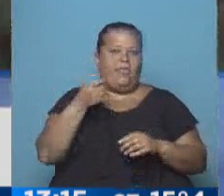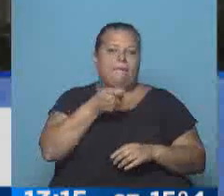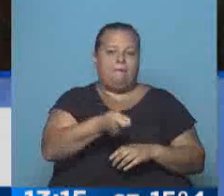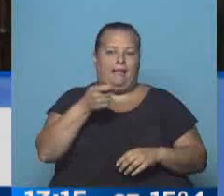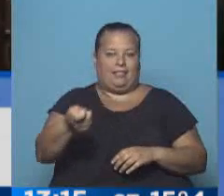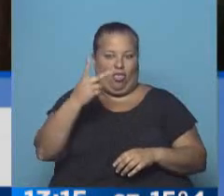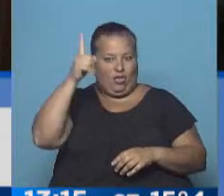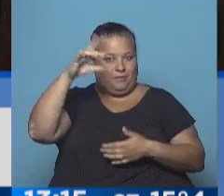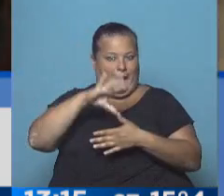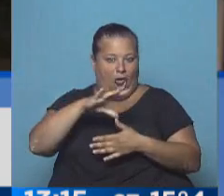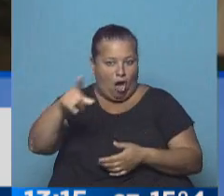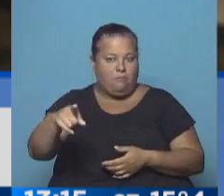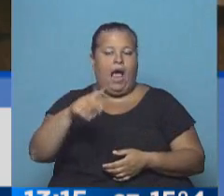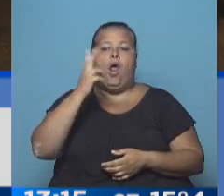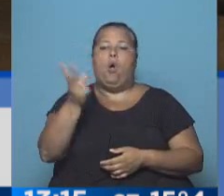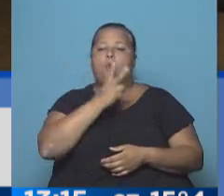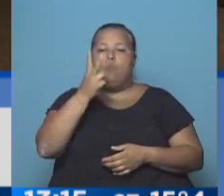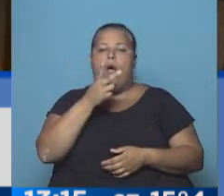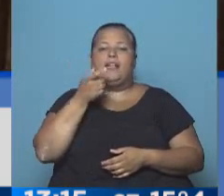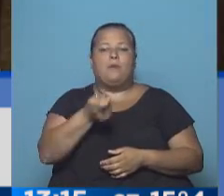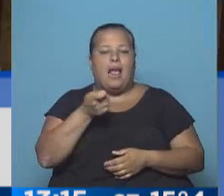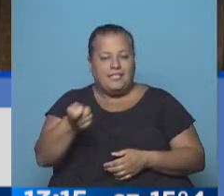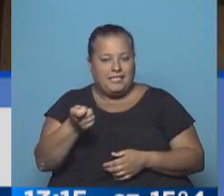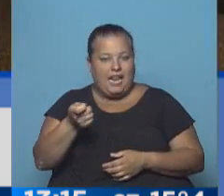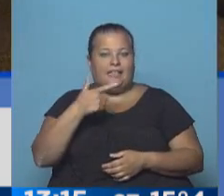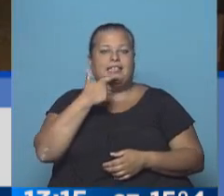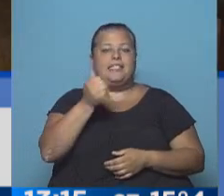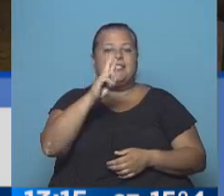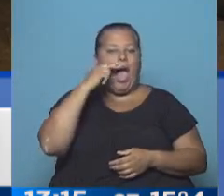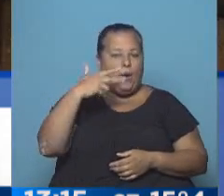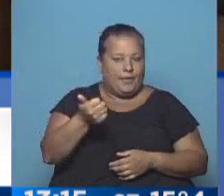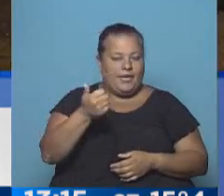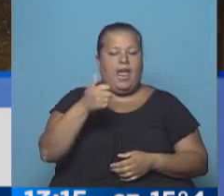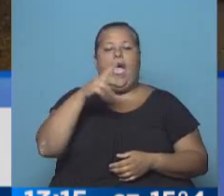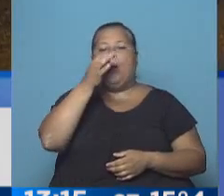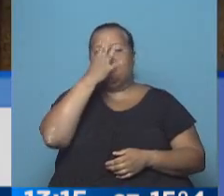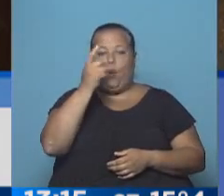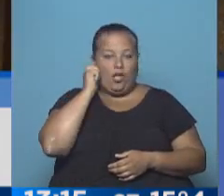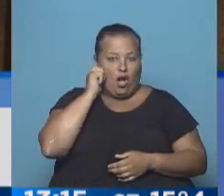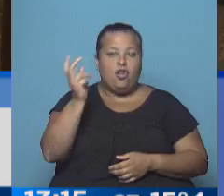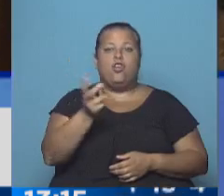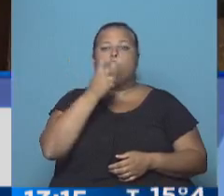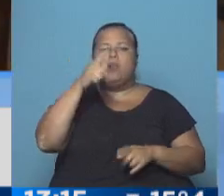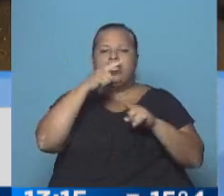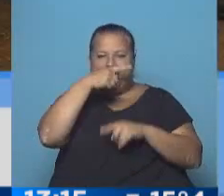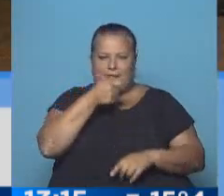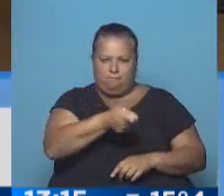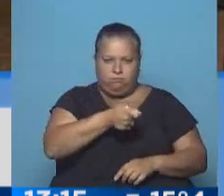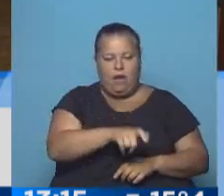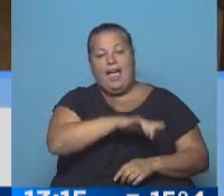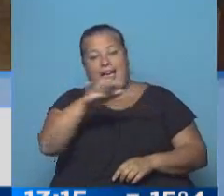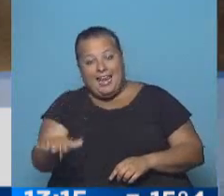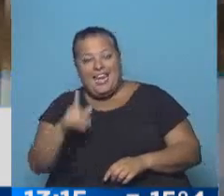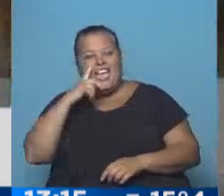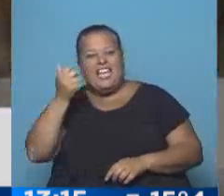de Palomar, de la muerte, del asesinato de Sabrina Martín, de 24 años, que muriera de 7 puñaladas, y de su pequeño